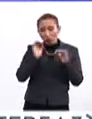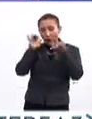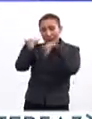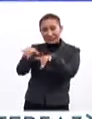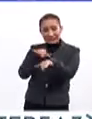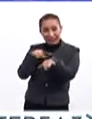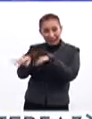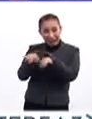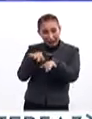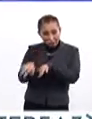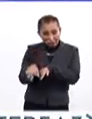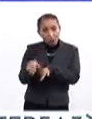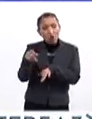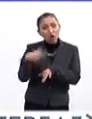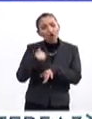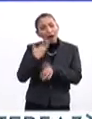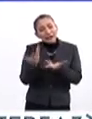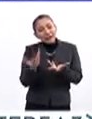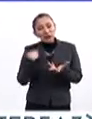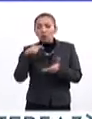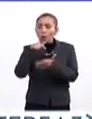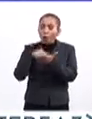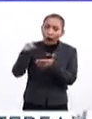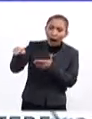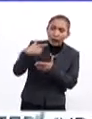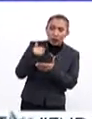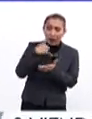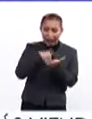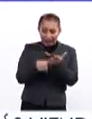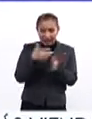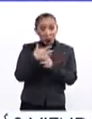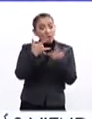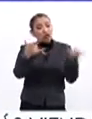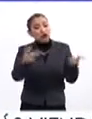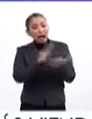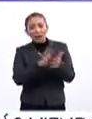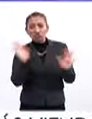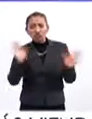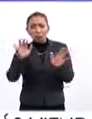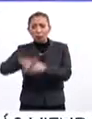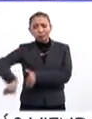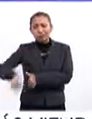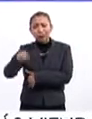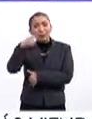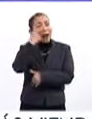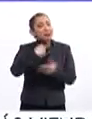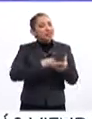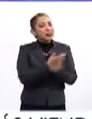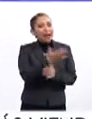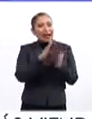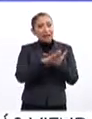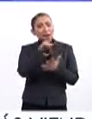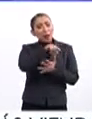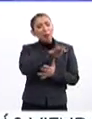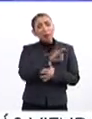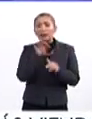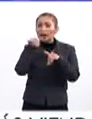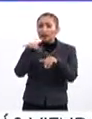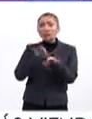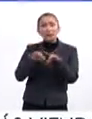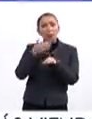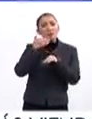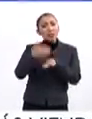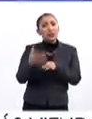del trabajo. Nosotros generamos vacantes que no pidan la carta de no antecedentes penales para las personas liberadas, para que puedan tener trabajos